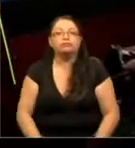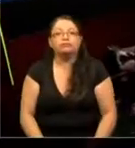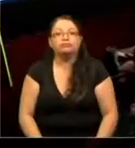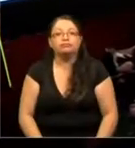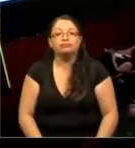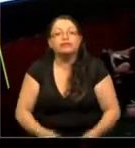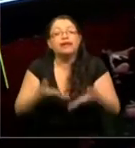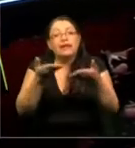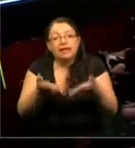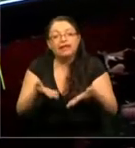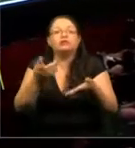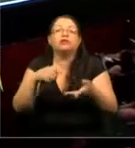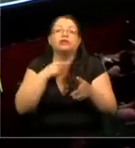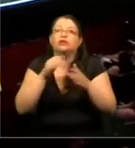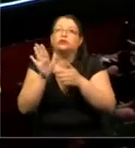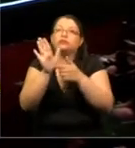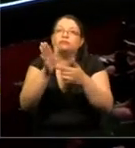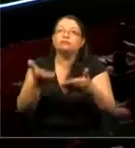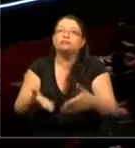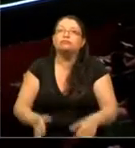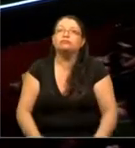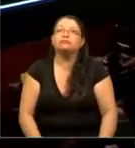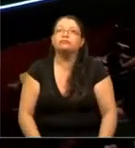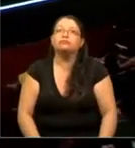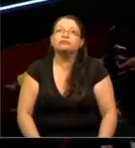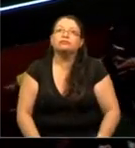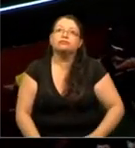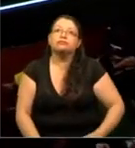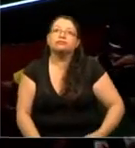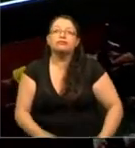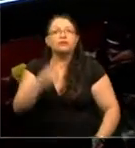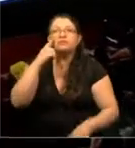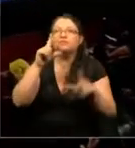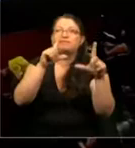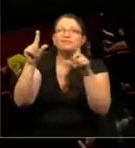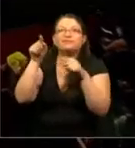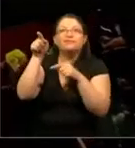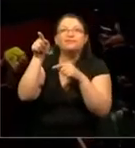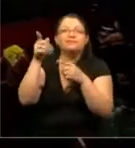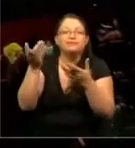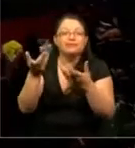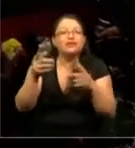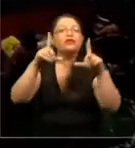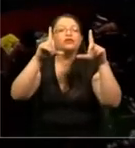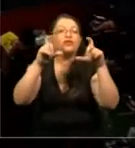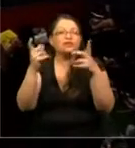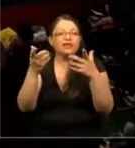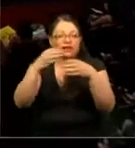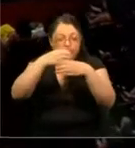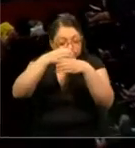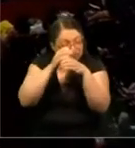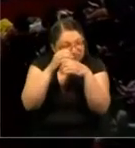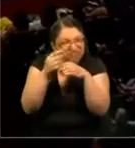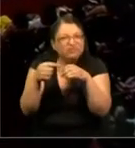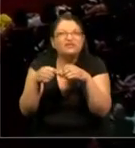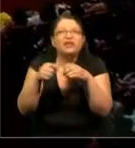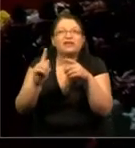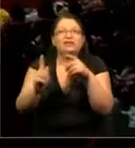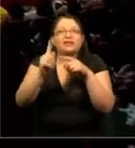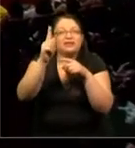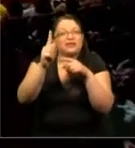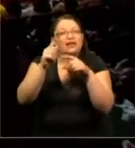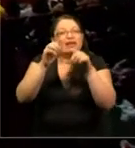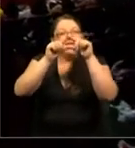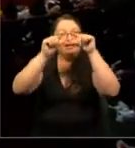Y eso es lo que quiero mostrar a continuación. Lo que se observa acá son fotografías de microscopía. En el panel superior, la